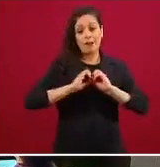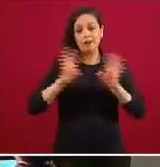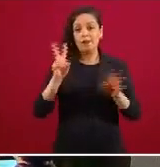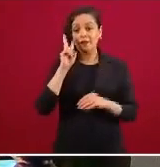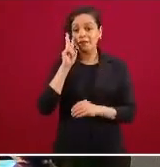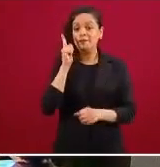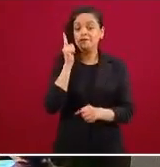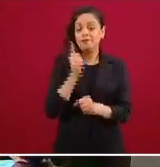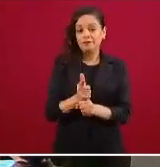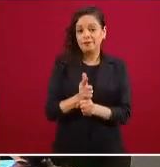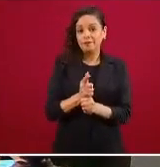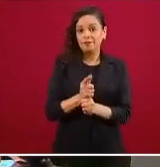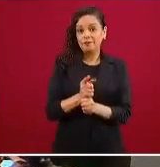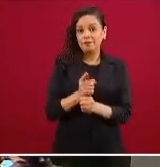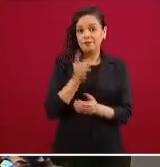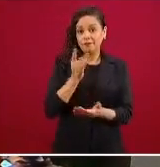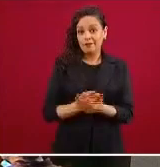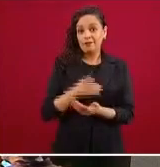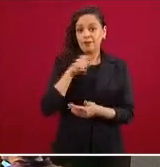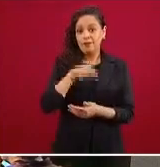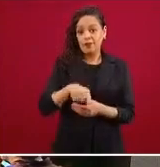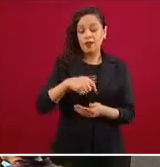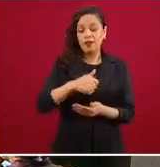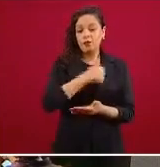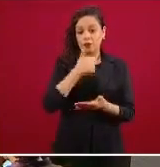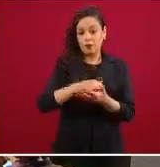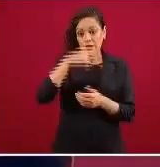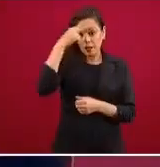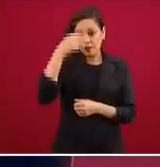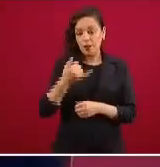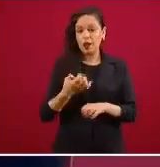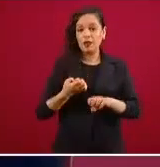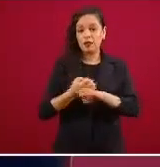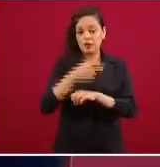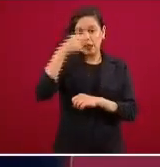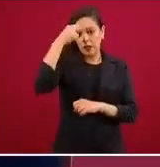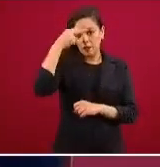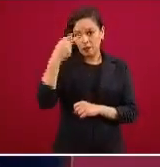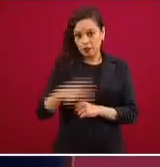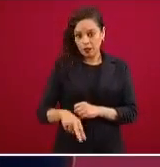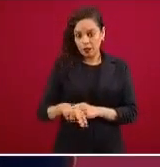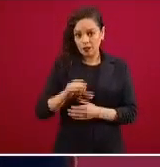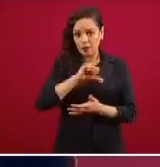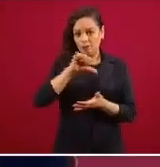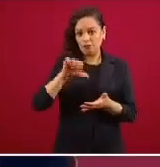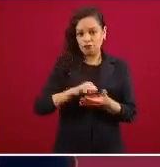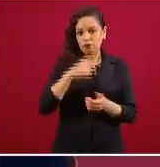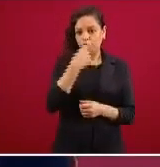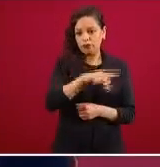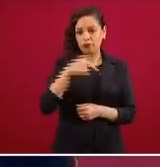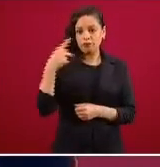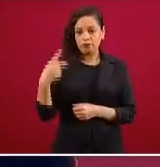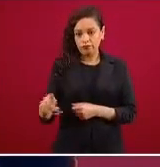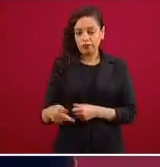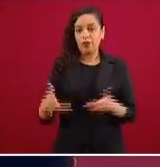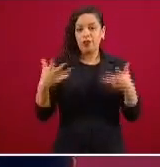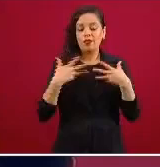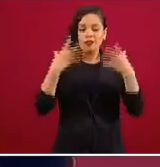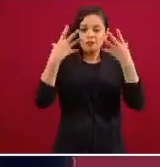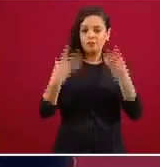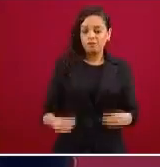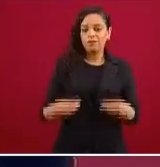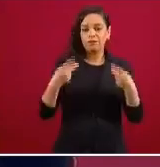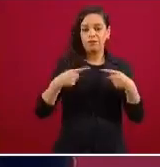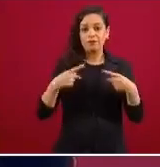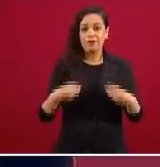la Ciudad de México y la zona conurbada en el Estado de México, solamente por tener la mayor población del territorio nacional, es